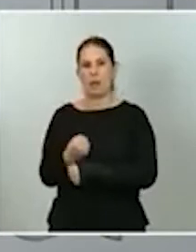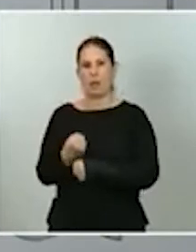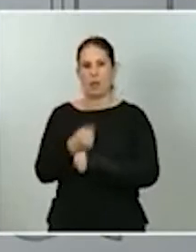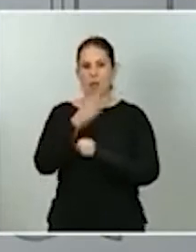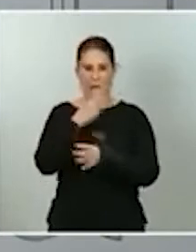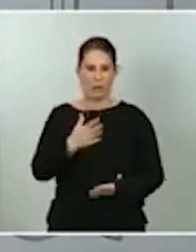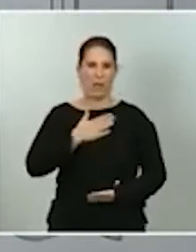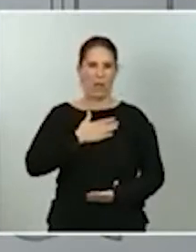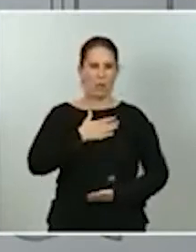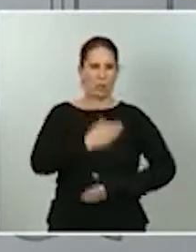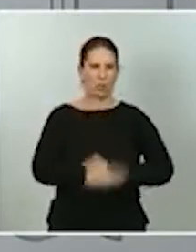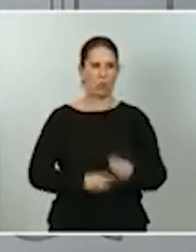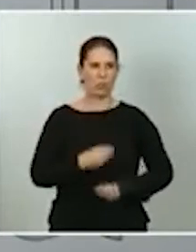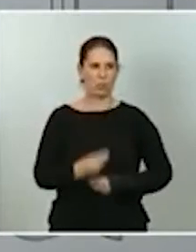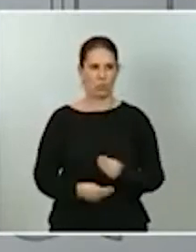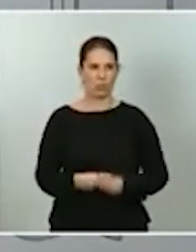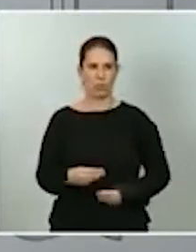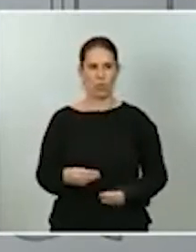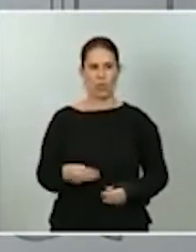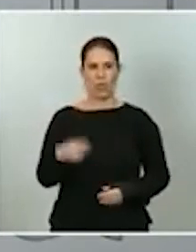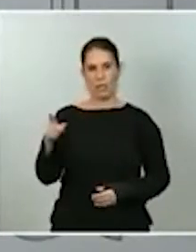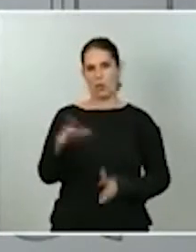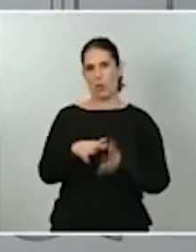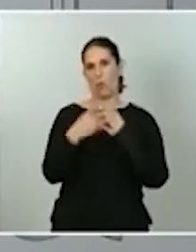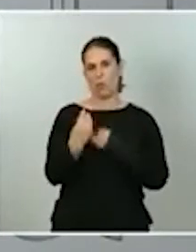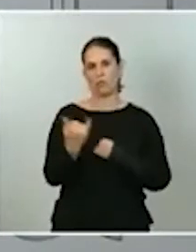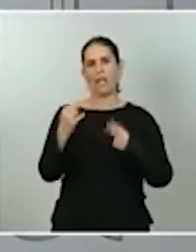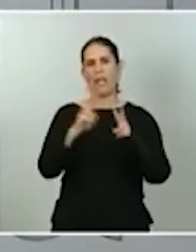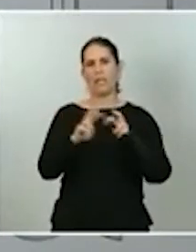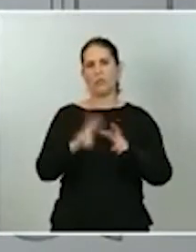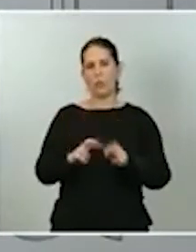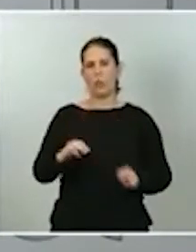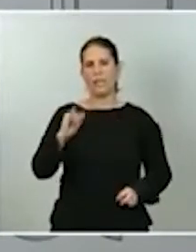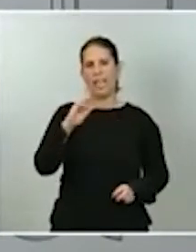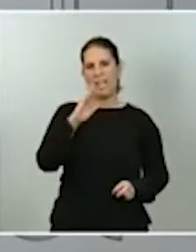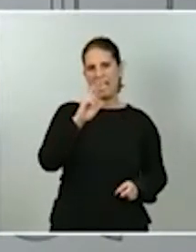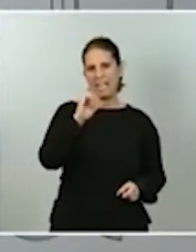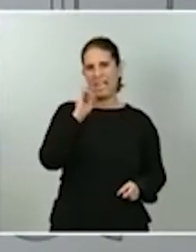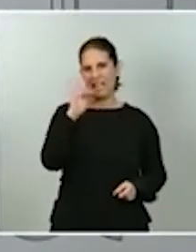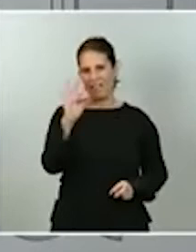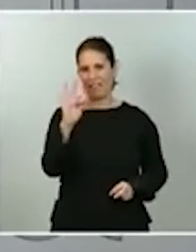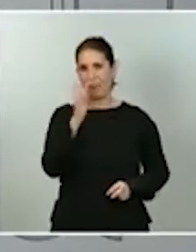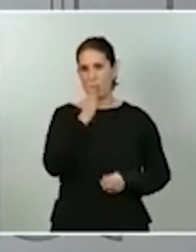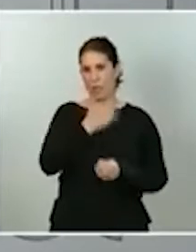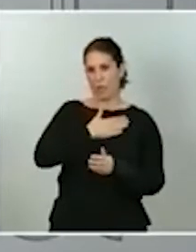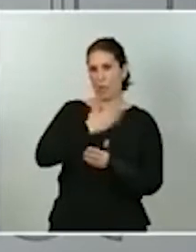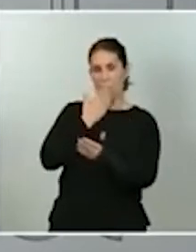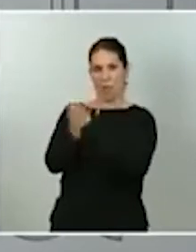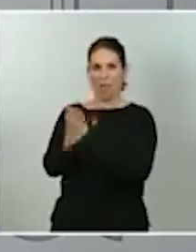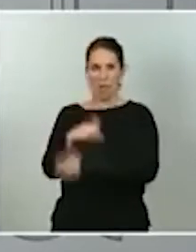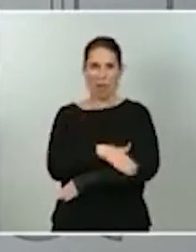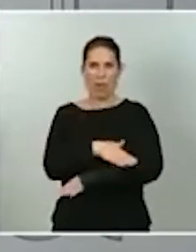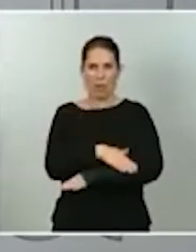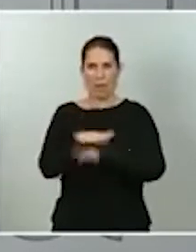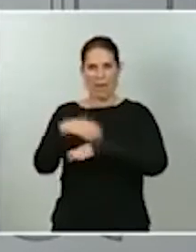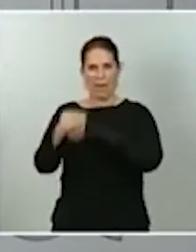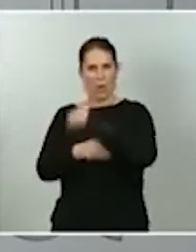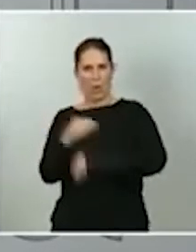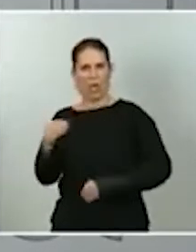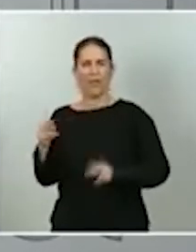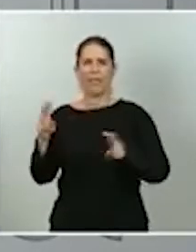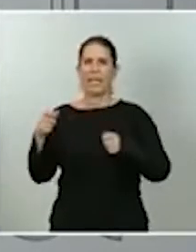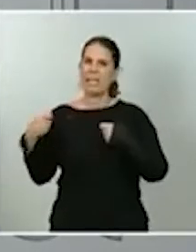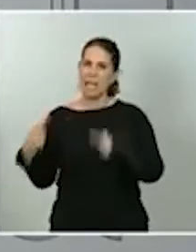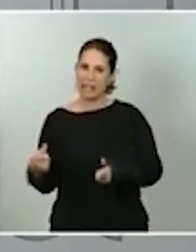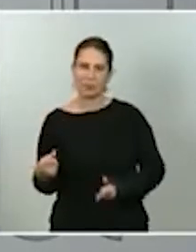por supuesto, no puede faltar los estudios que hace la AIREF a encargo de este Gobierno, tanto en la parte del gasto como en la parte del